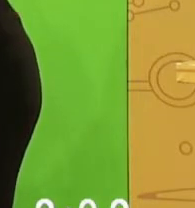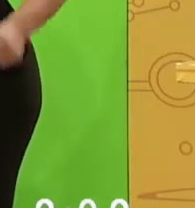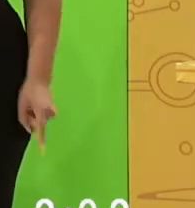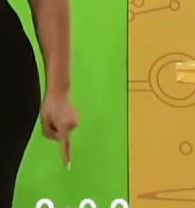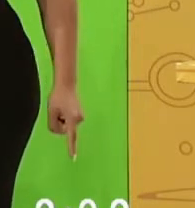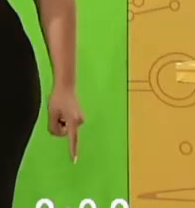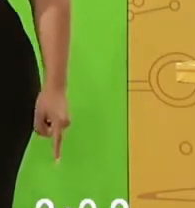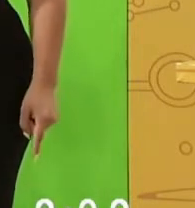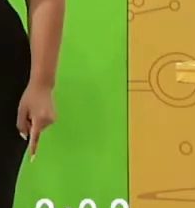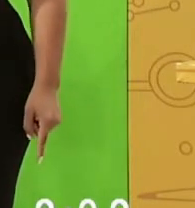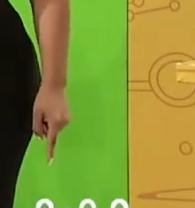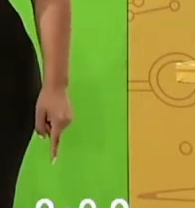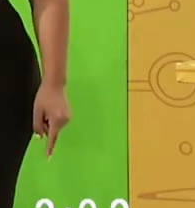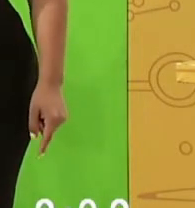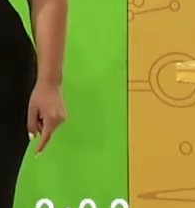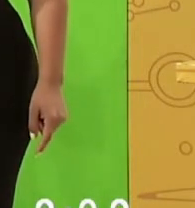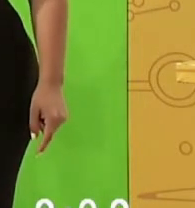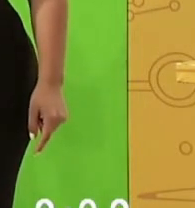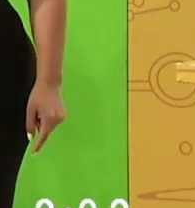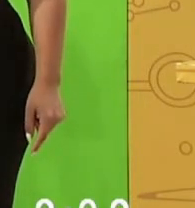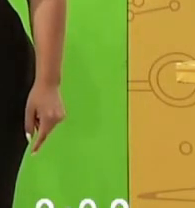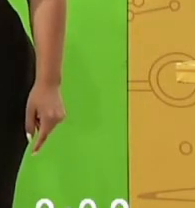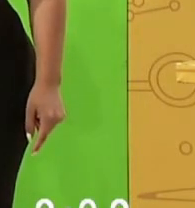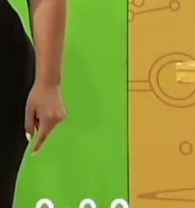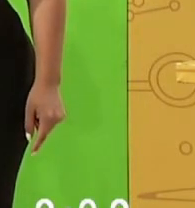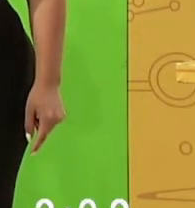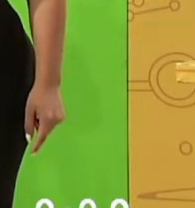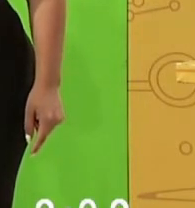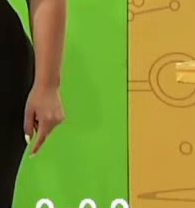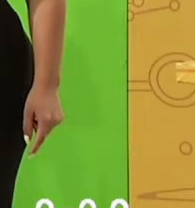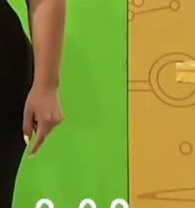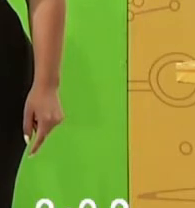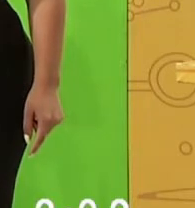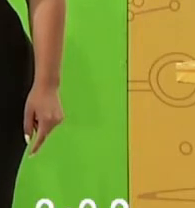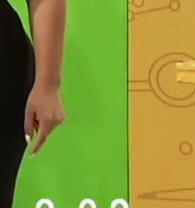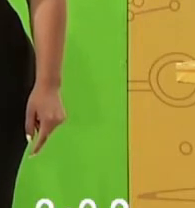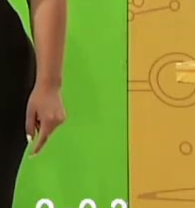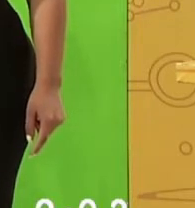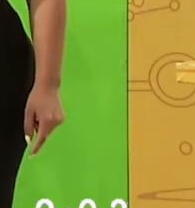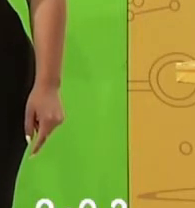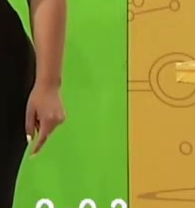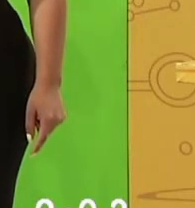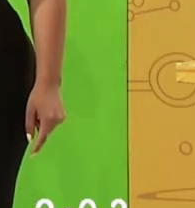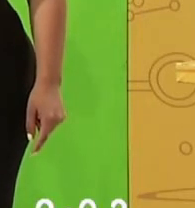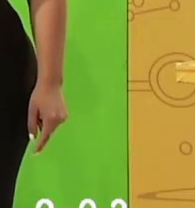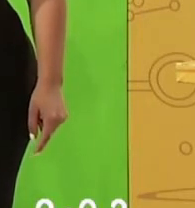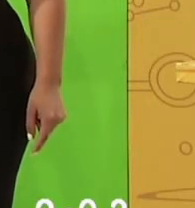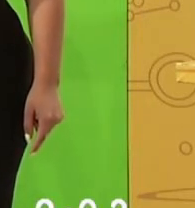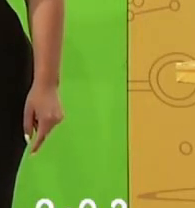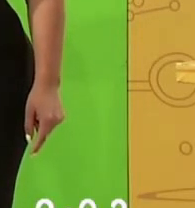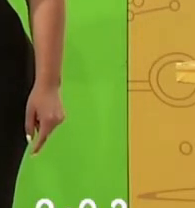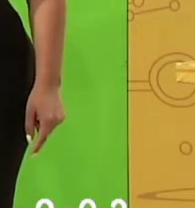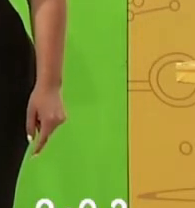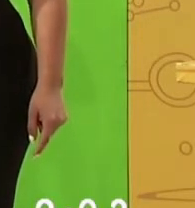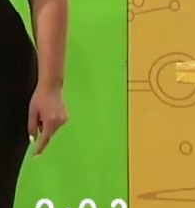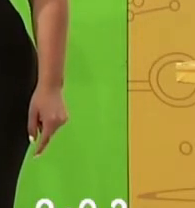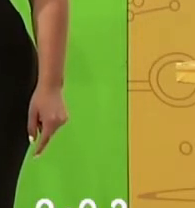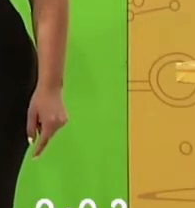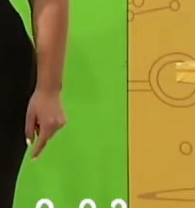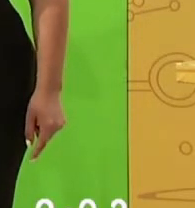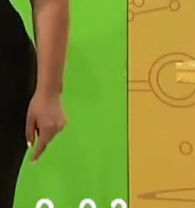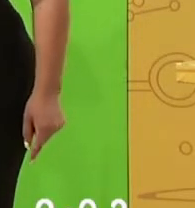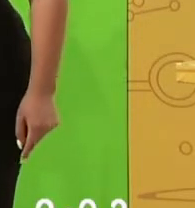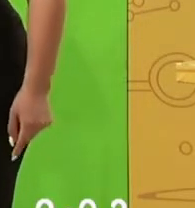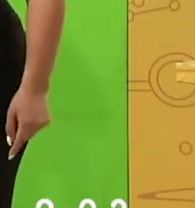L, la voy a colocar a la altura de mi barbilla y voy a hacer un movimiento hacia arriba. Luz. Luz.